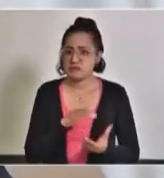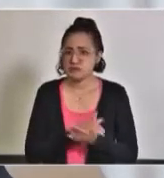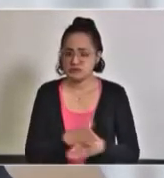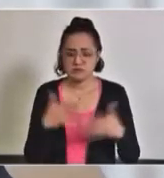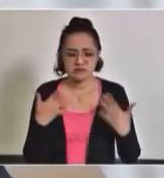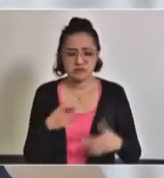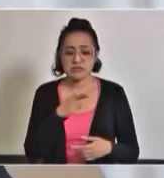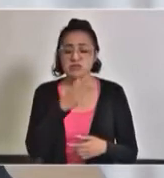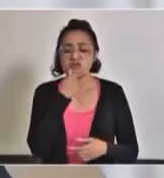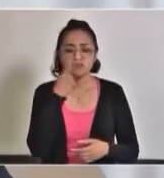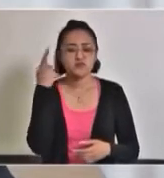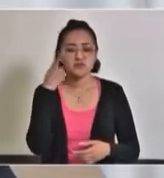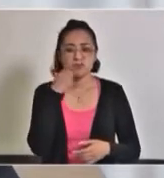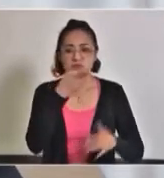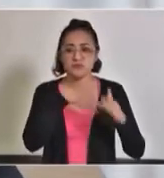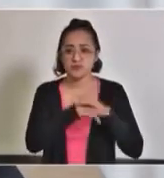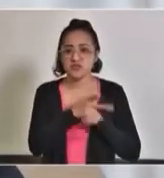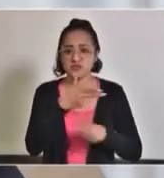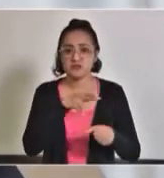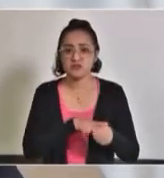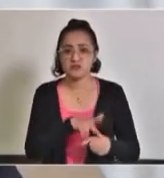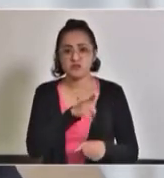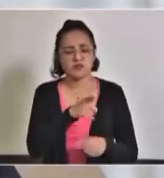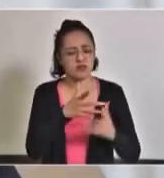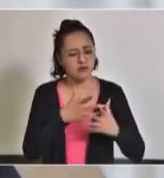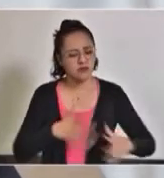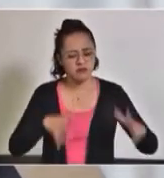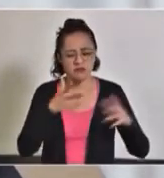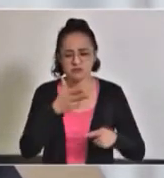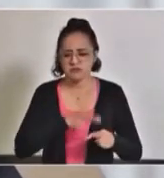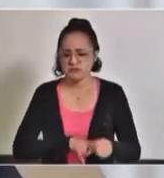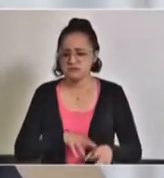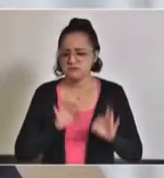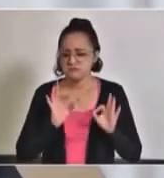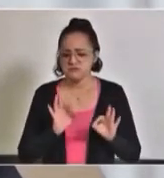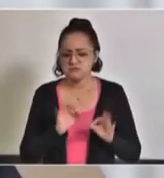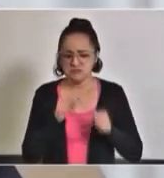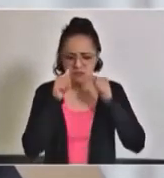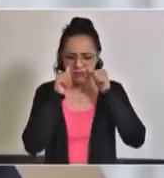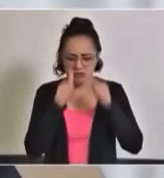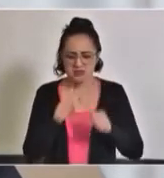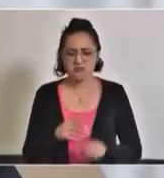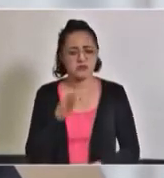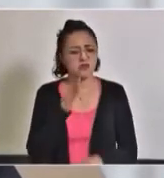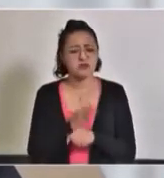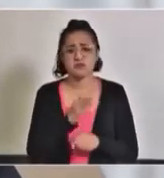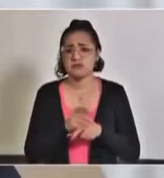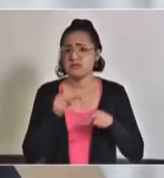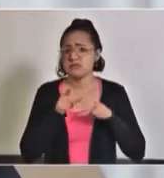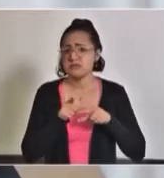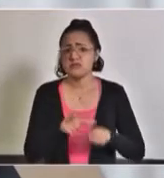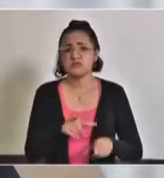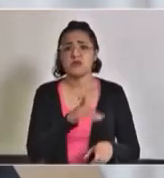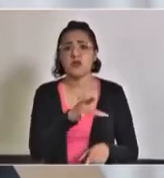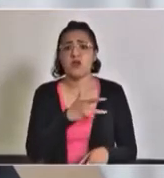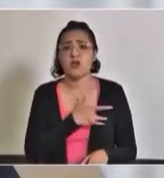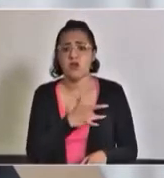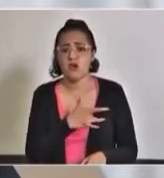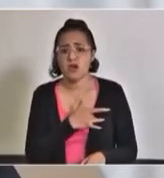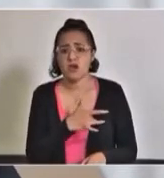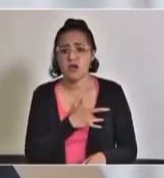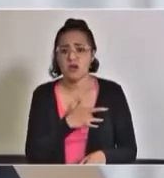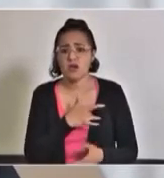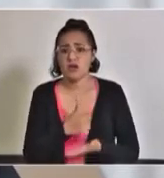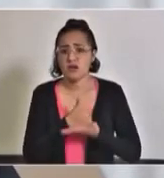está en el Niño Poblano, un gran, gran hospital y sigue teniendo un seguimiento a su corazoncito,